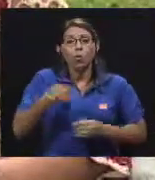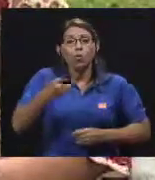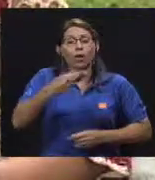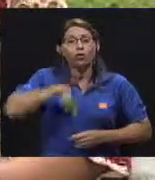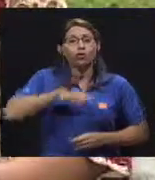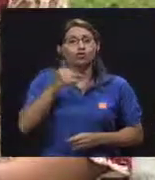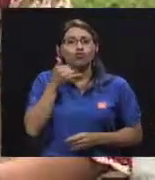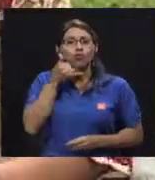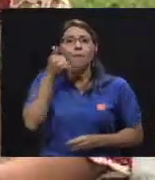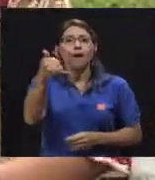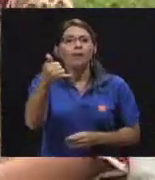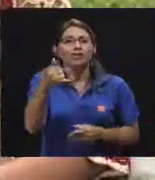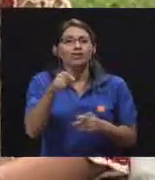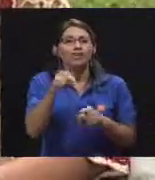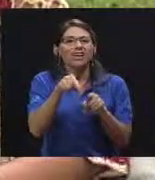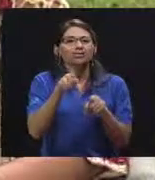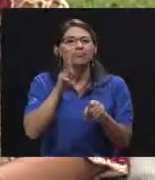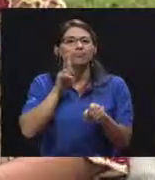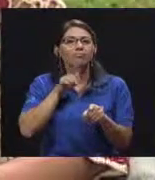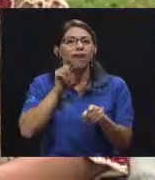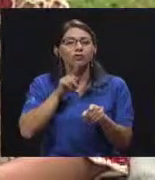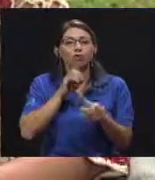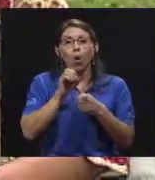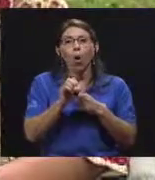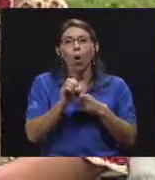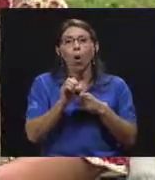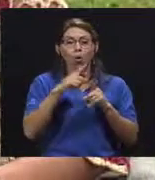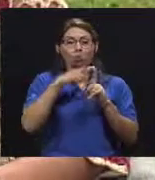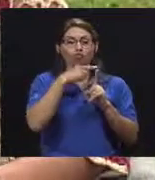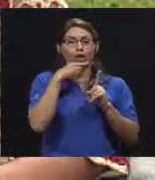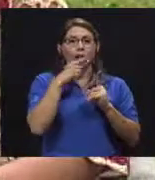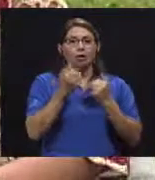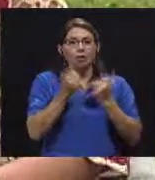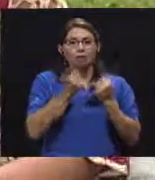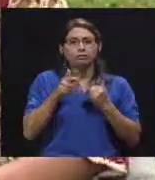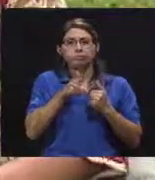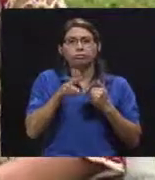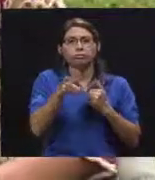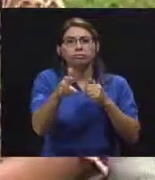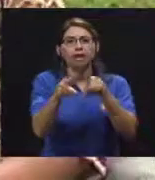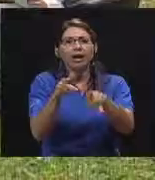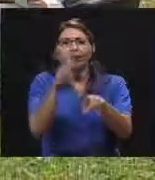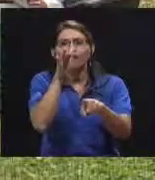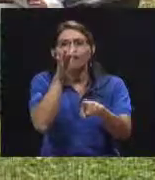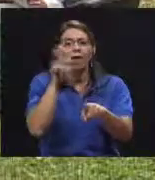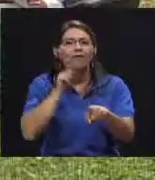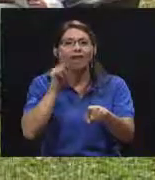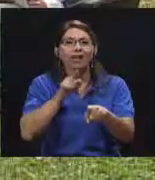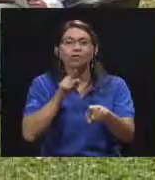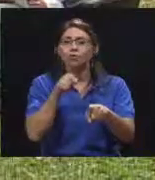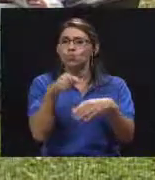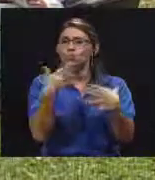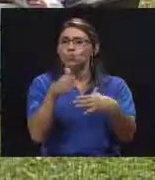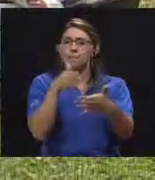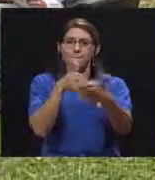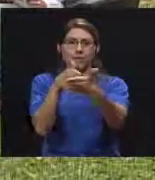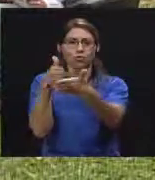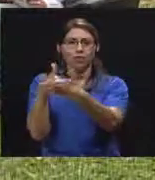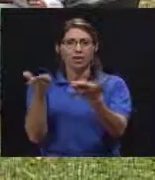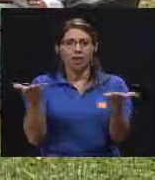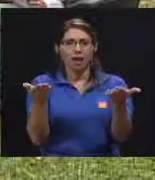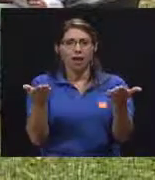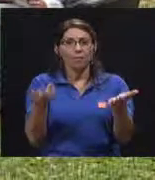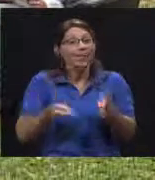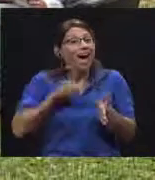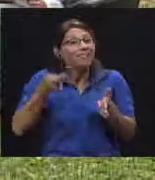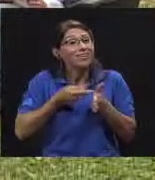en falso, cómo esto nos puede perjudicar a todos, ¿verdad Pablo? Que era lo que mencionábamos, a veces incluso cuando hay niños en la casa o incluso adultos,